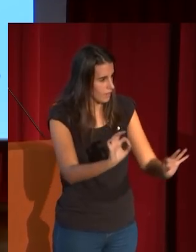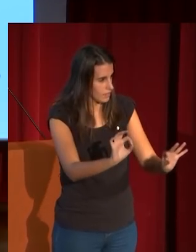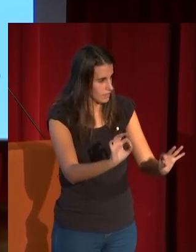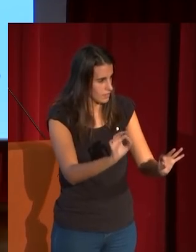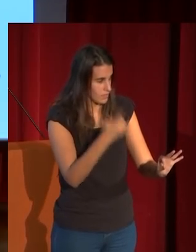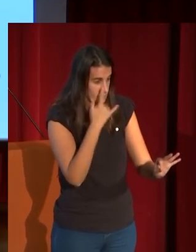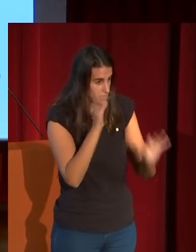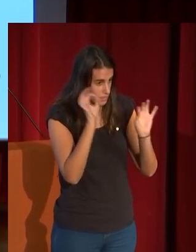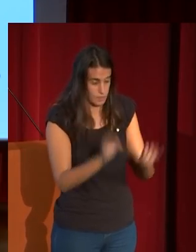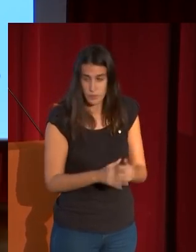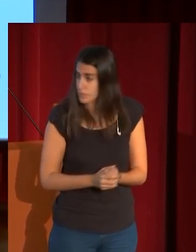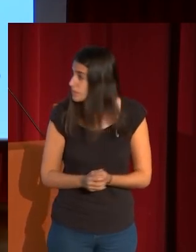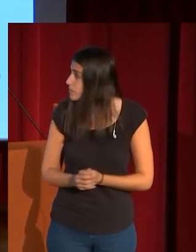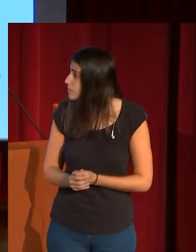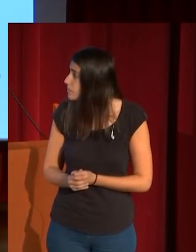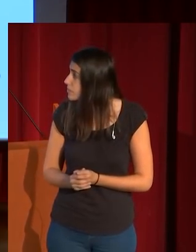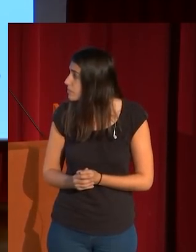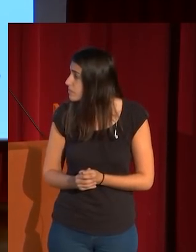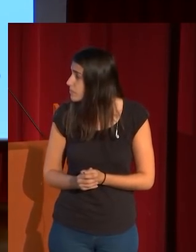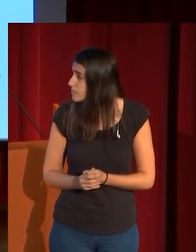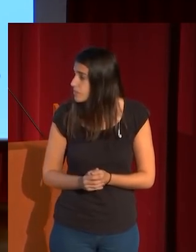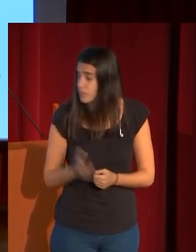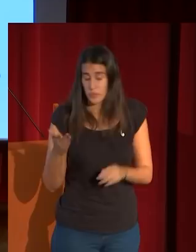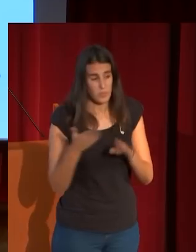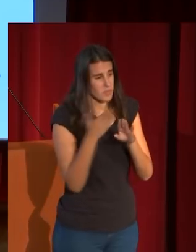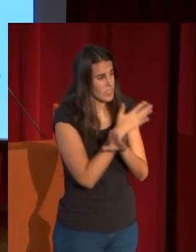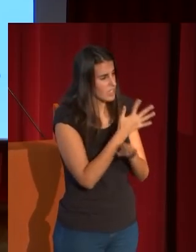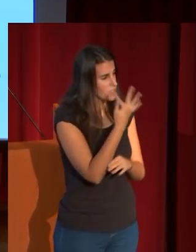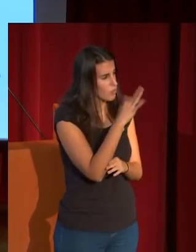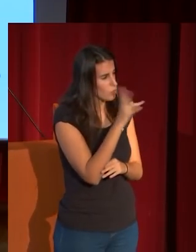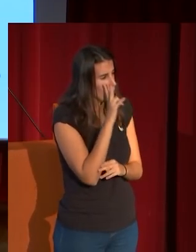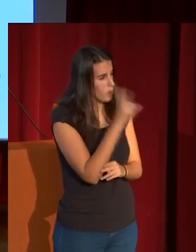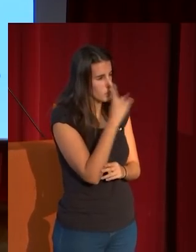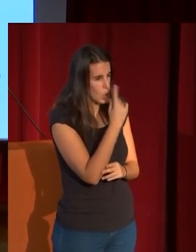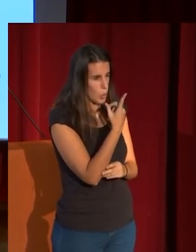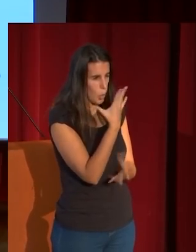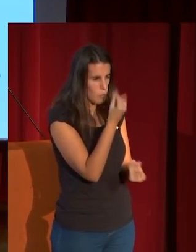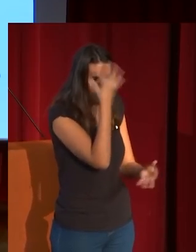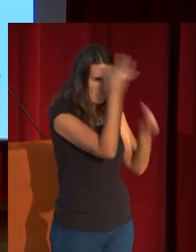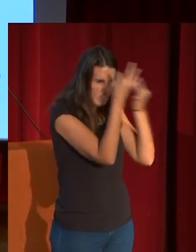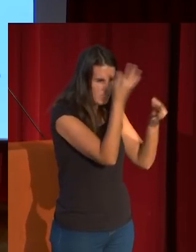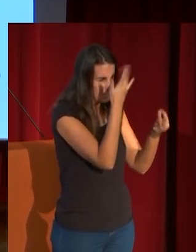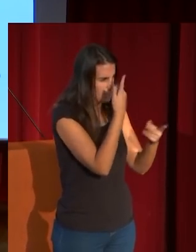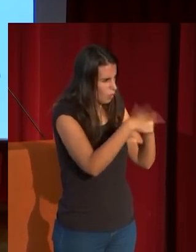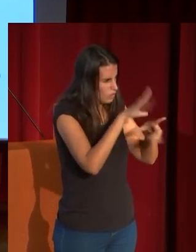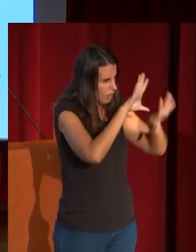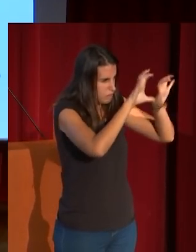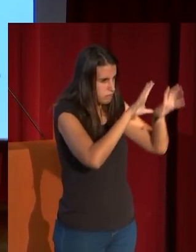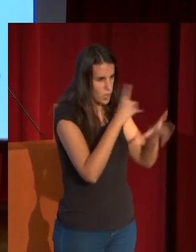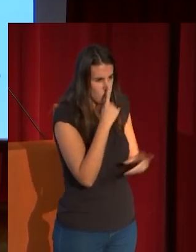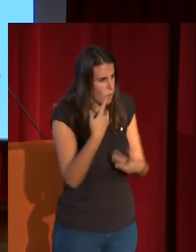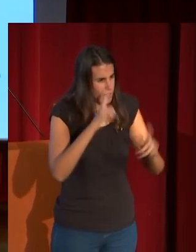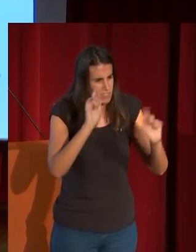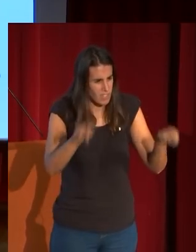paralelo aquí el Fortuny abigarrado que hemos visto en la vicaría o en la lección de la modelo no existe es lo contrario es el